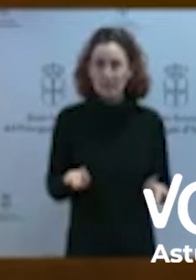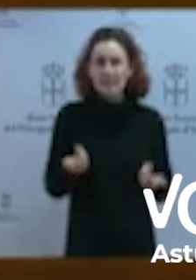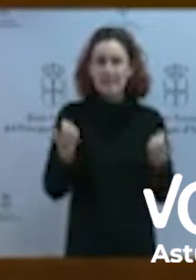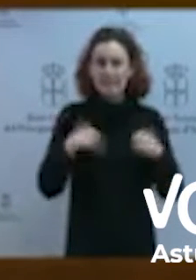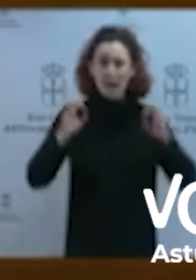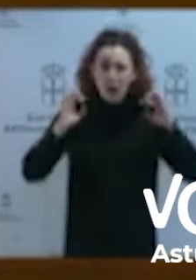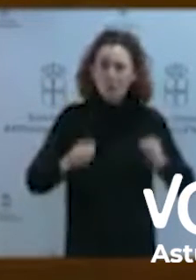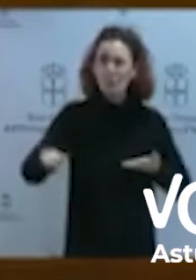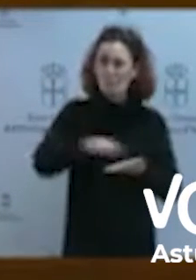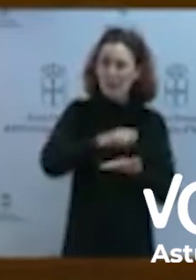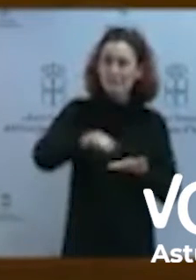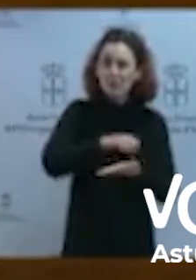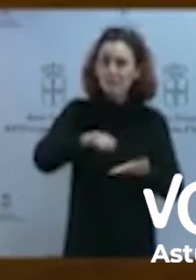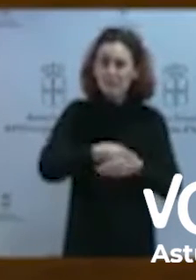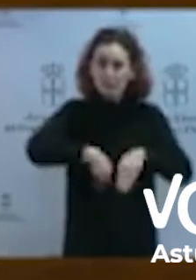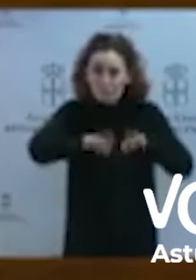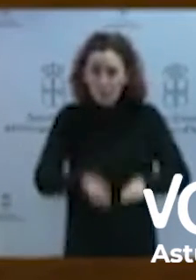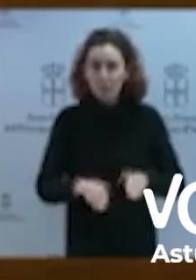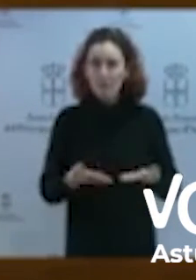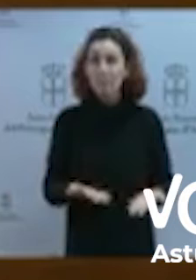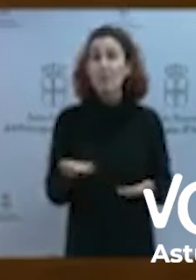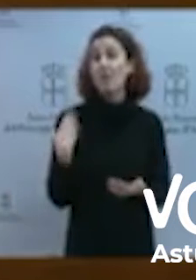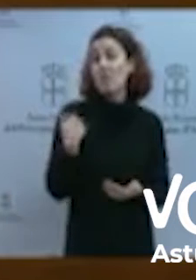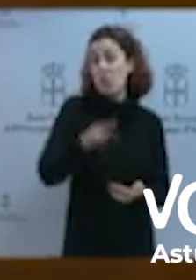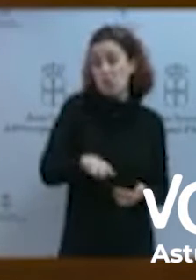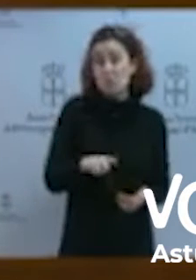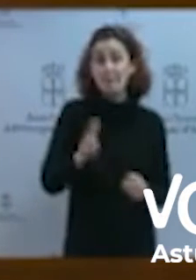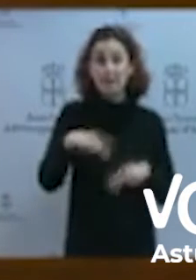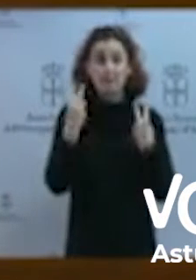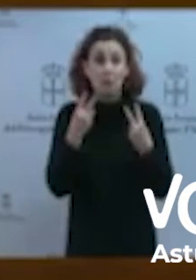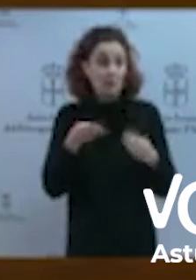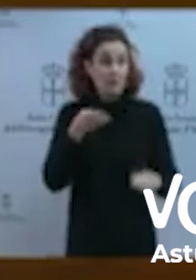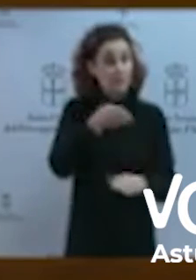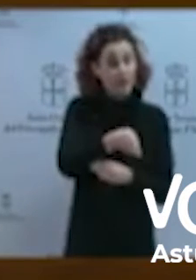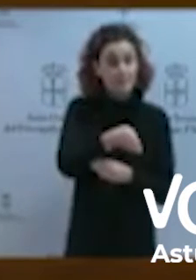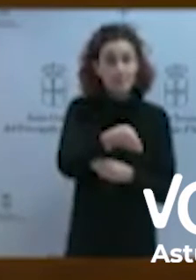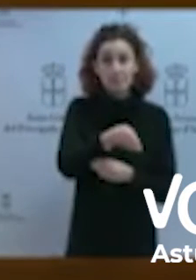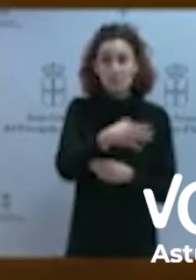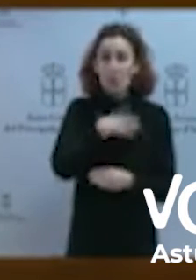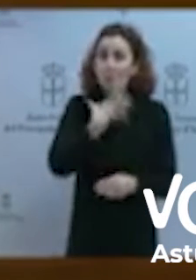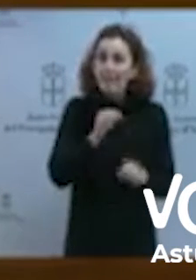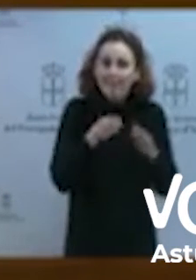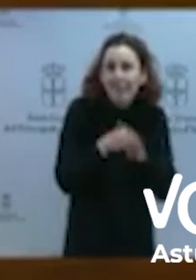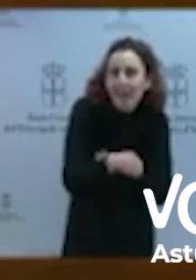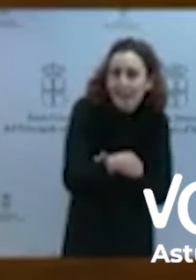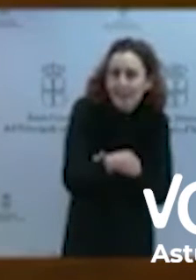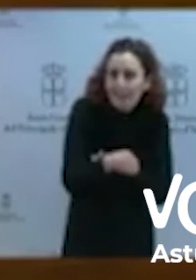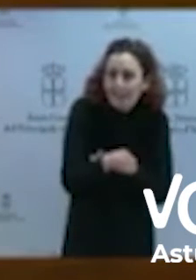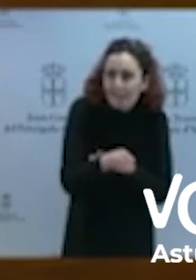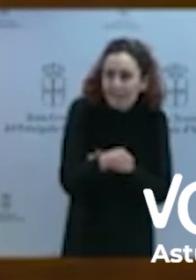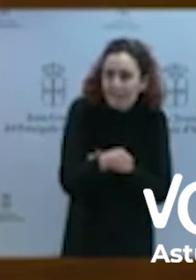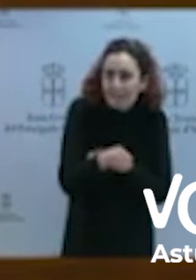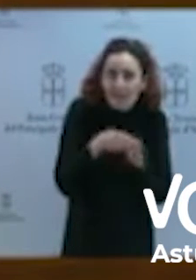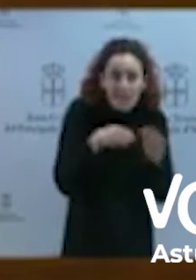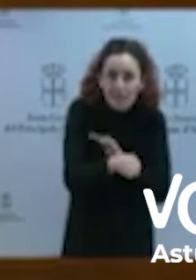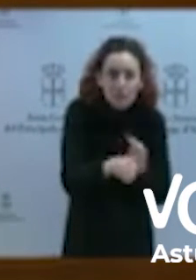ido hace un par de meses a cualquier restaurante en Asturias cuando todavía se podía asistir al interior de los locales. No había nadie dentro. Se criminalizan sectores